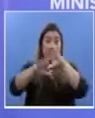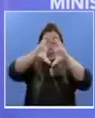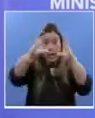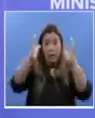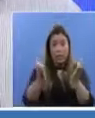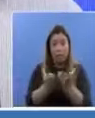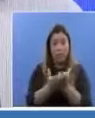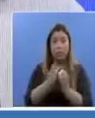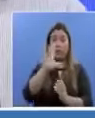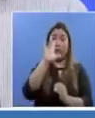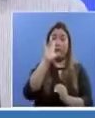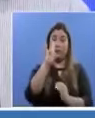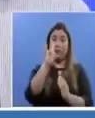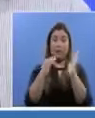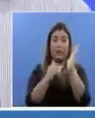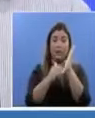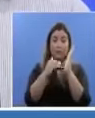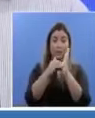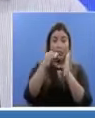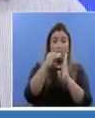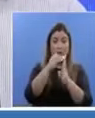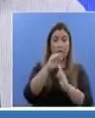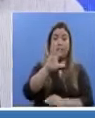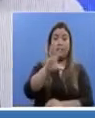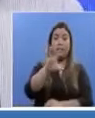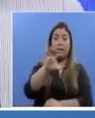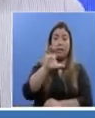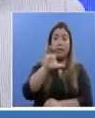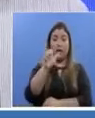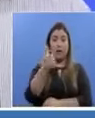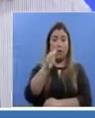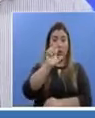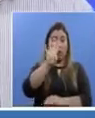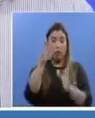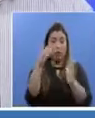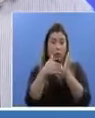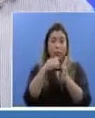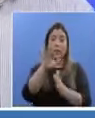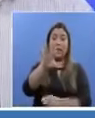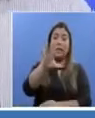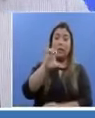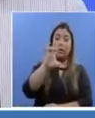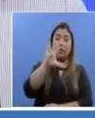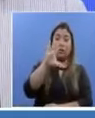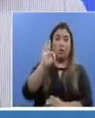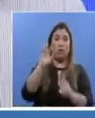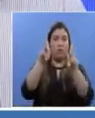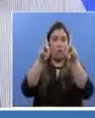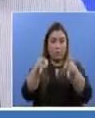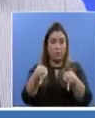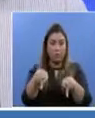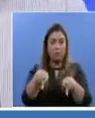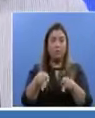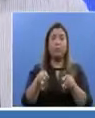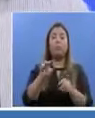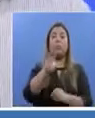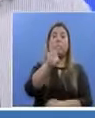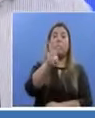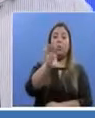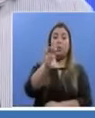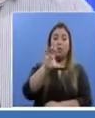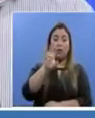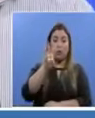acumulan 7.514.559 casos, con 421